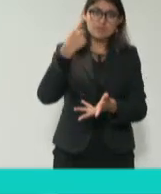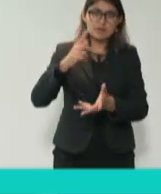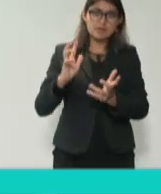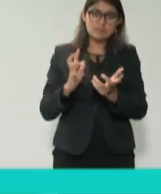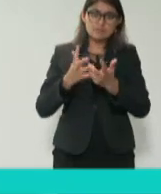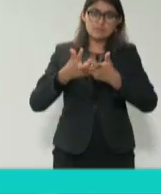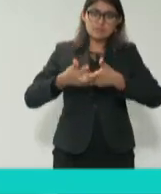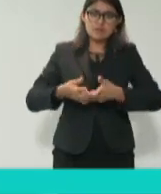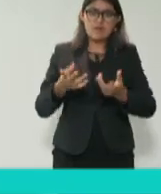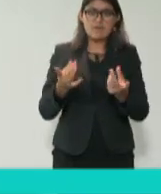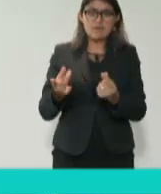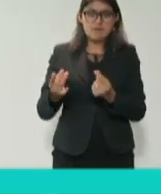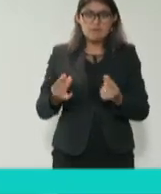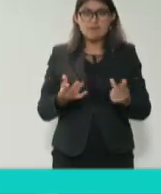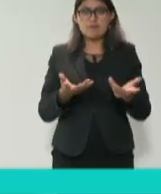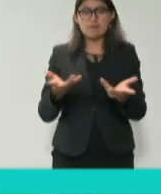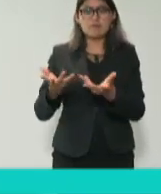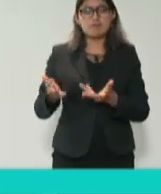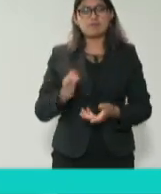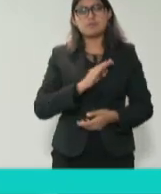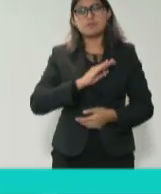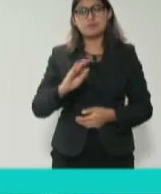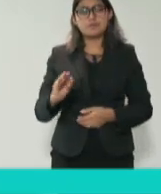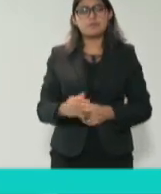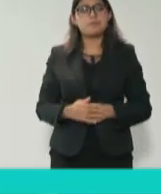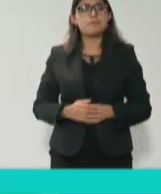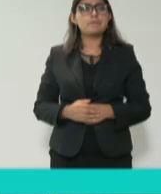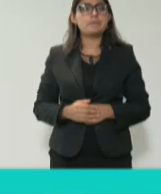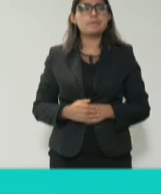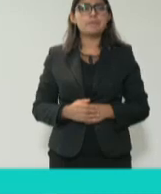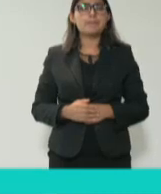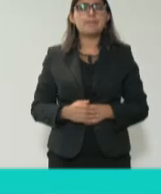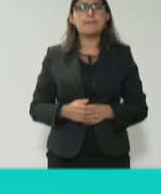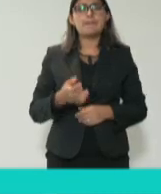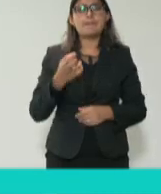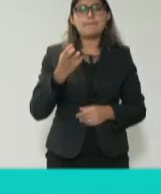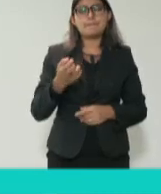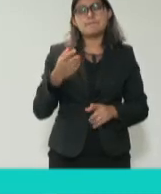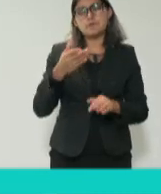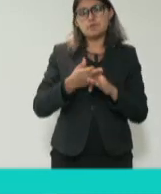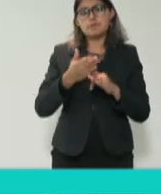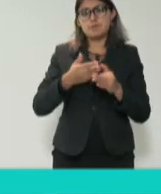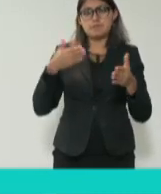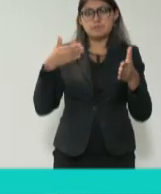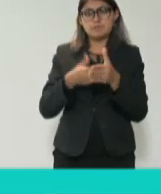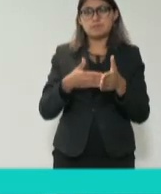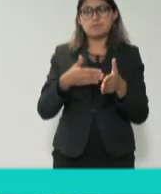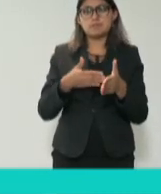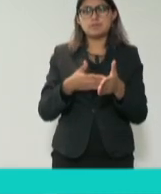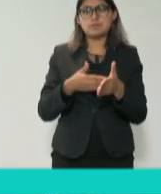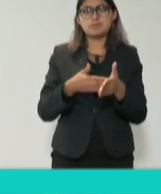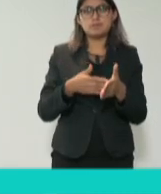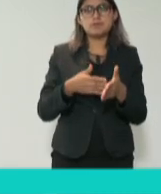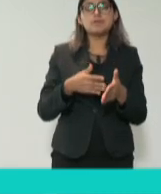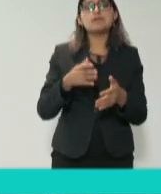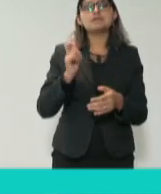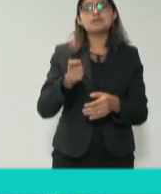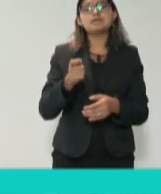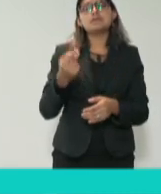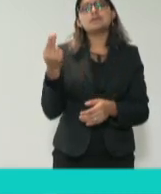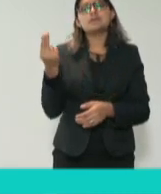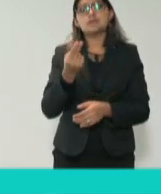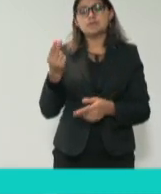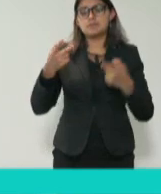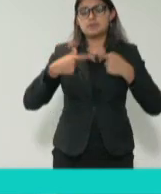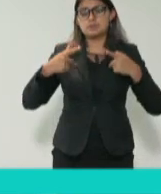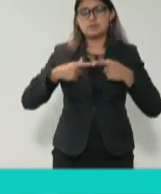eficientice esa gestión funcione, es así que el desafío sería para implementarlo pues que haya voluntad política y mayor